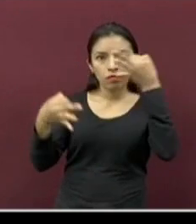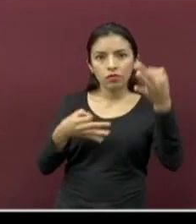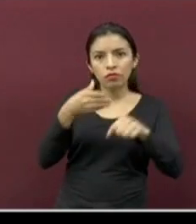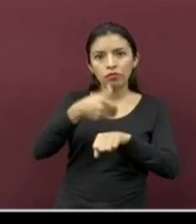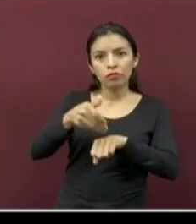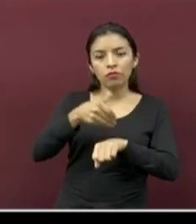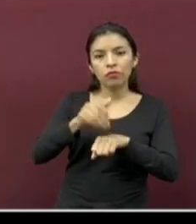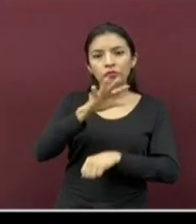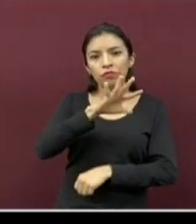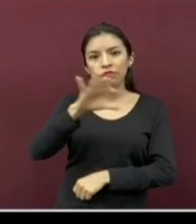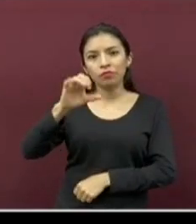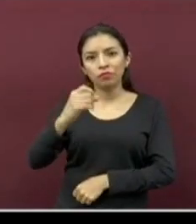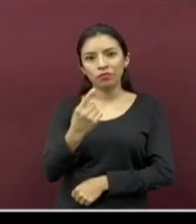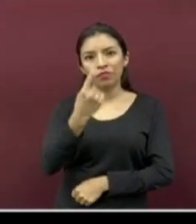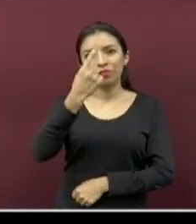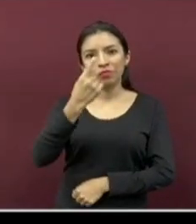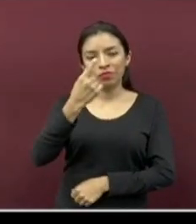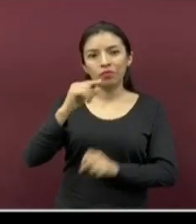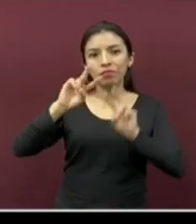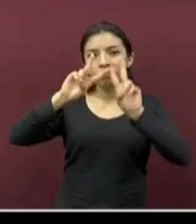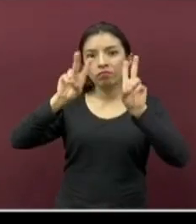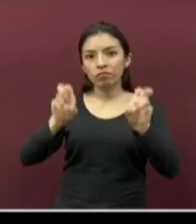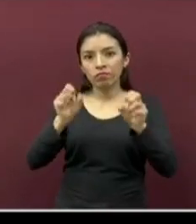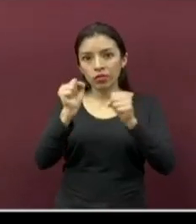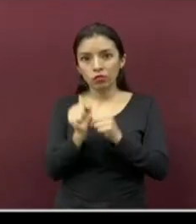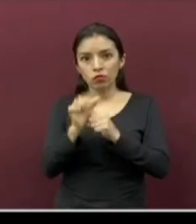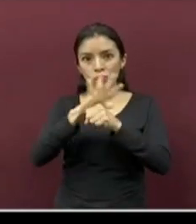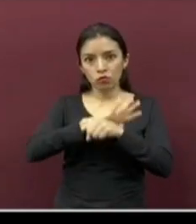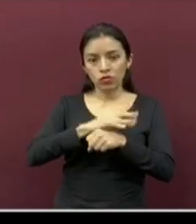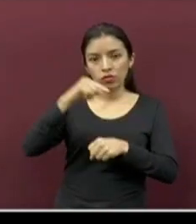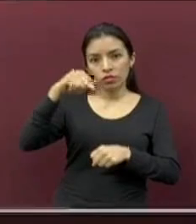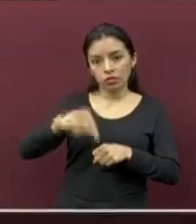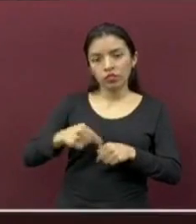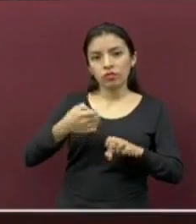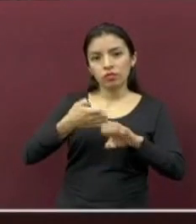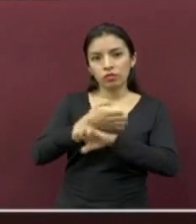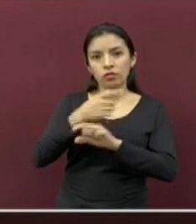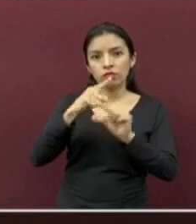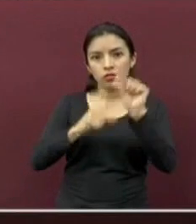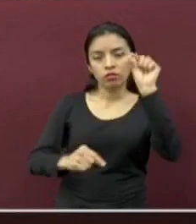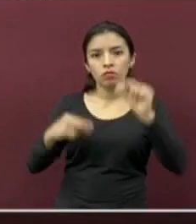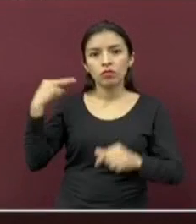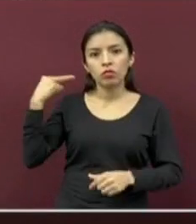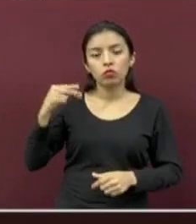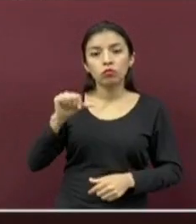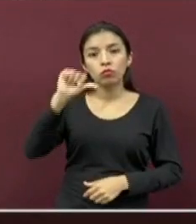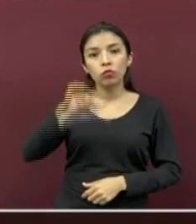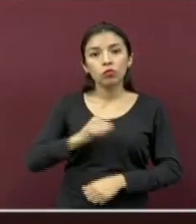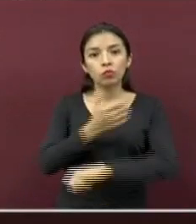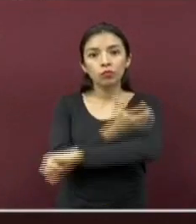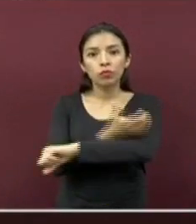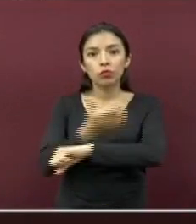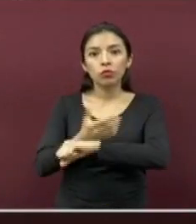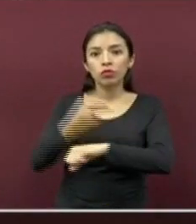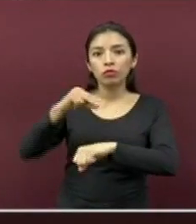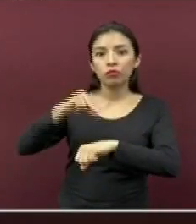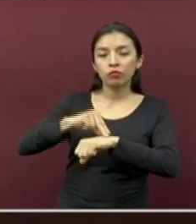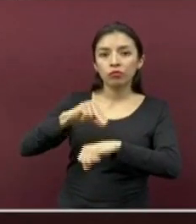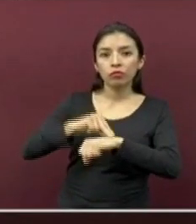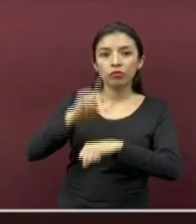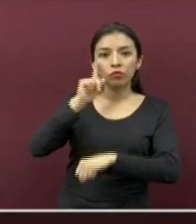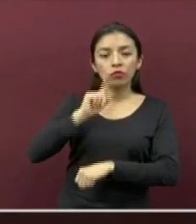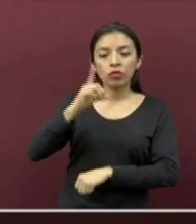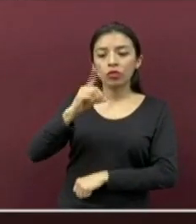501 de la actualización del coronavirus en la entidad. Para ello me acompaña la doctora Dulce María